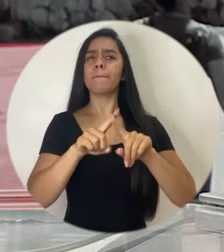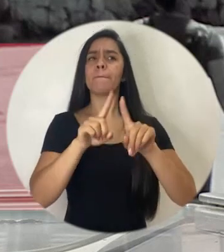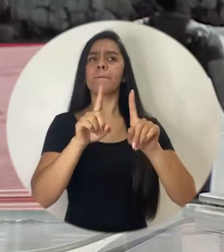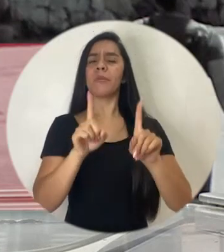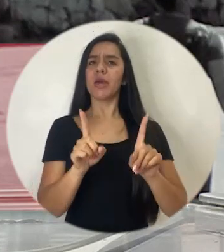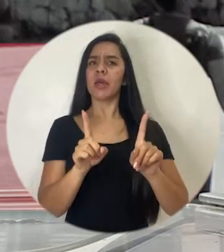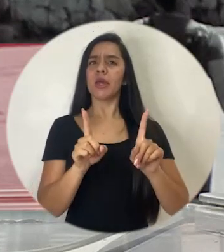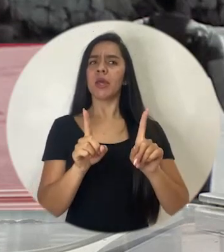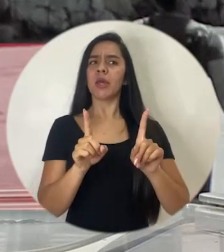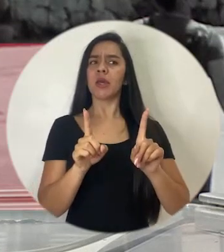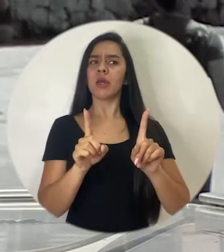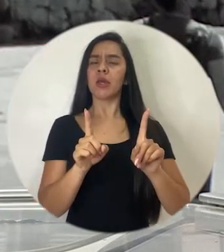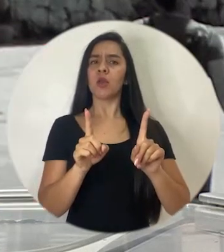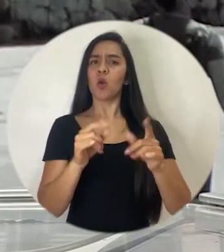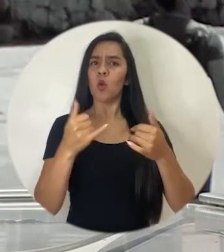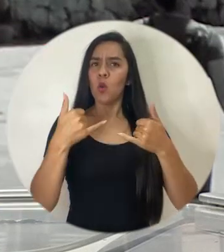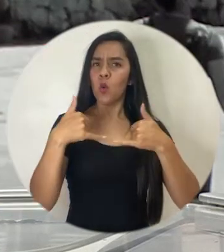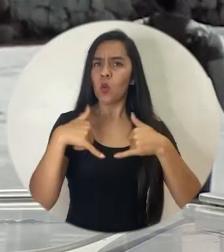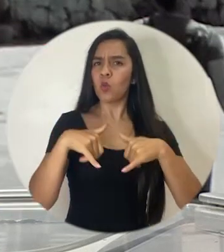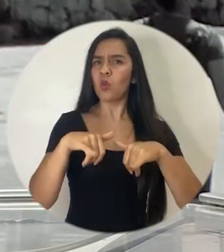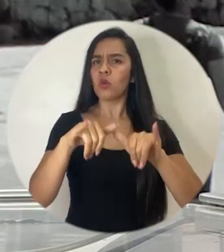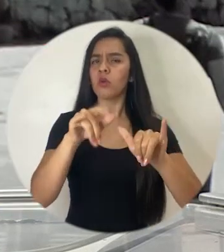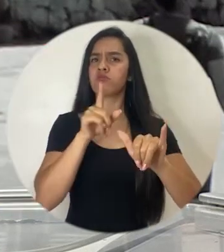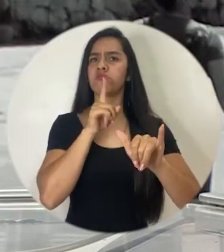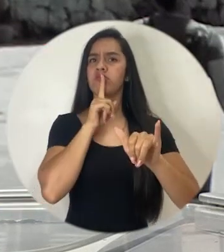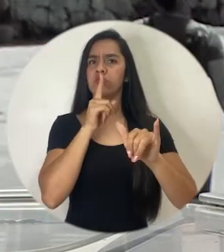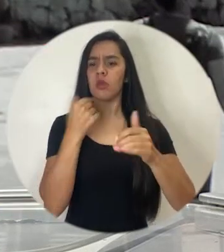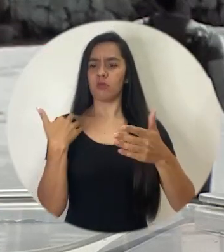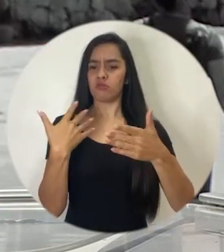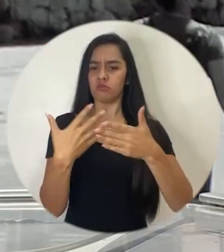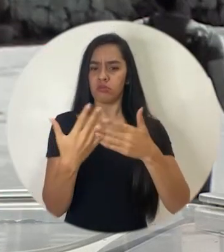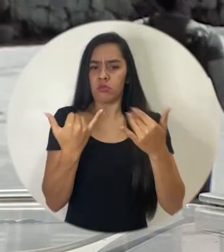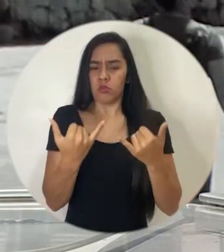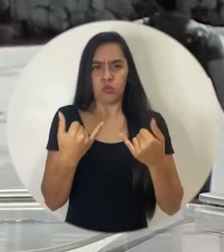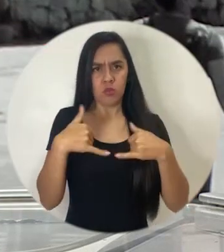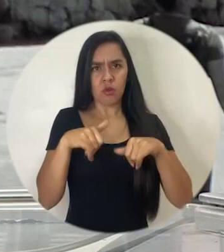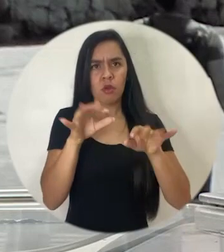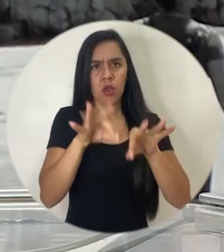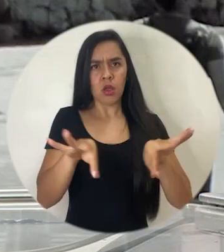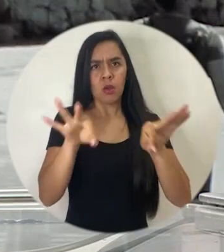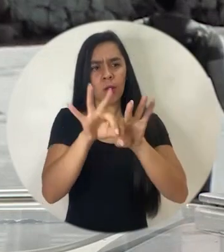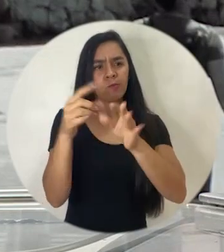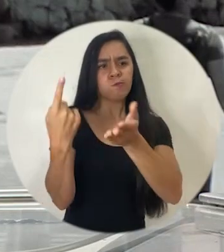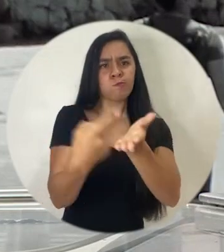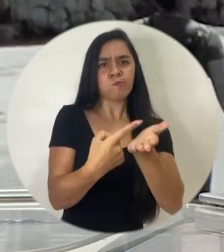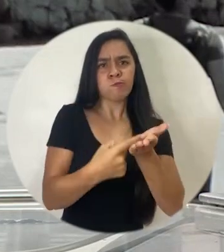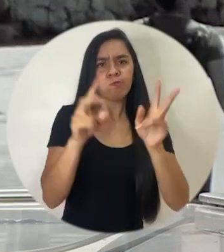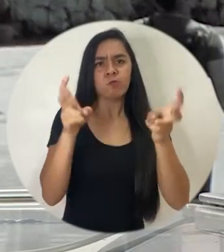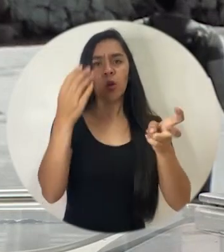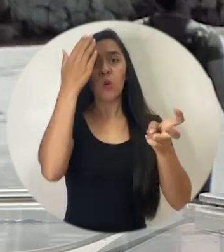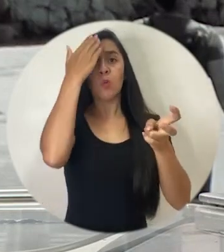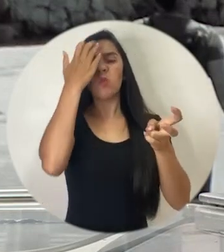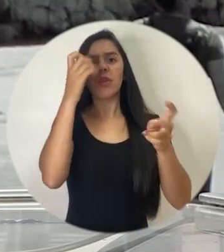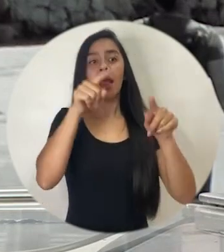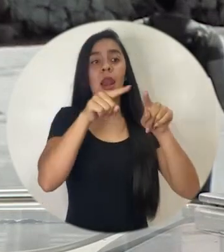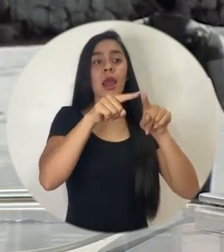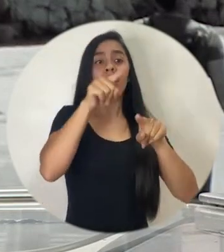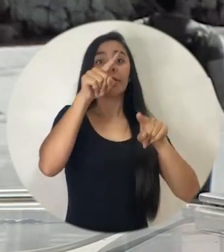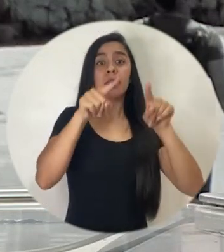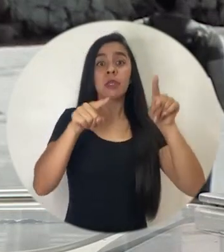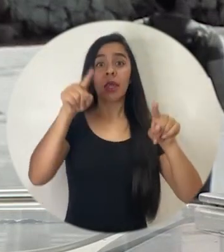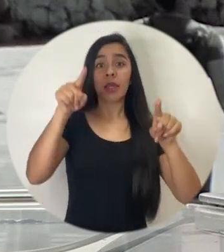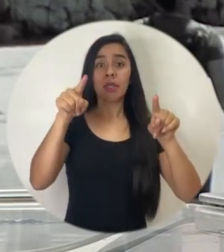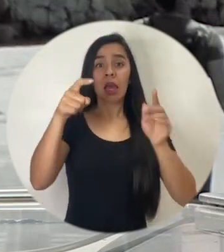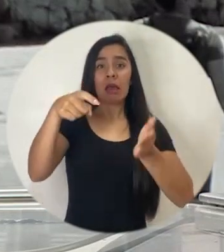pues sigue siendo hoy más que nunca importante seguir hablando de este tema, verdad, porque pues los índices de endeudamiento de la